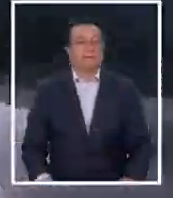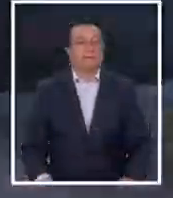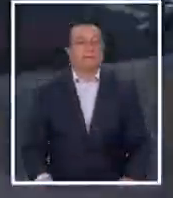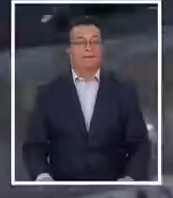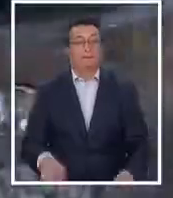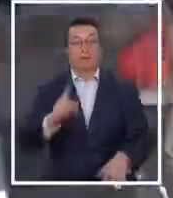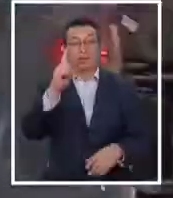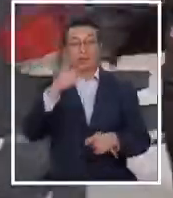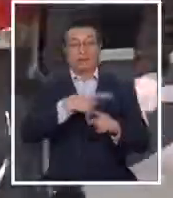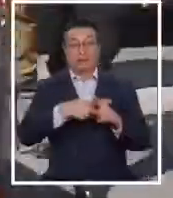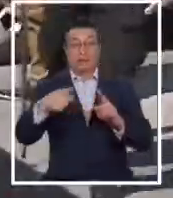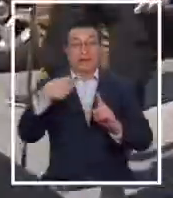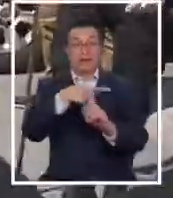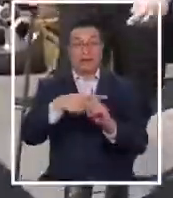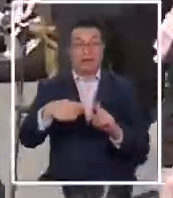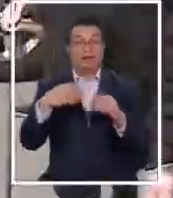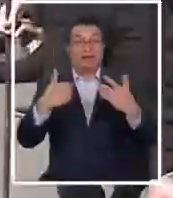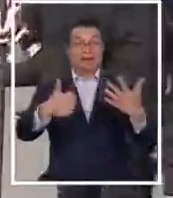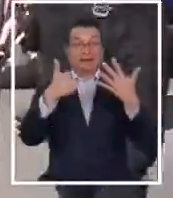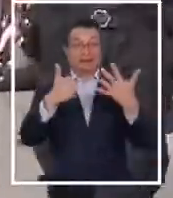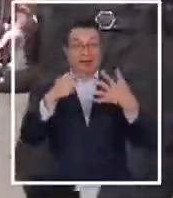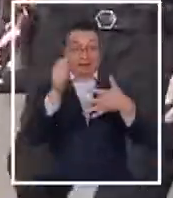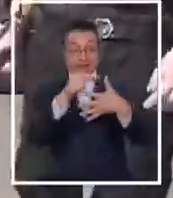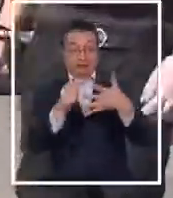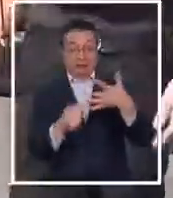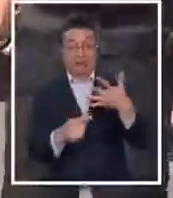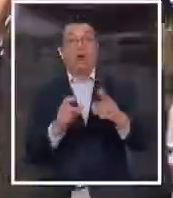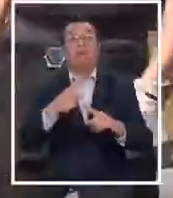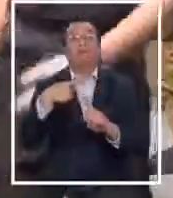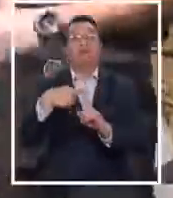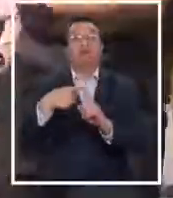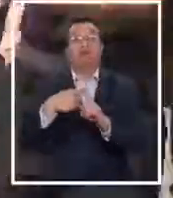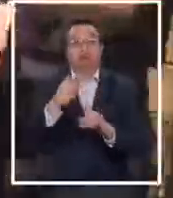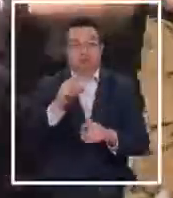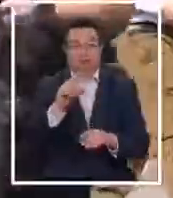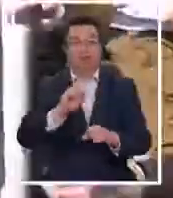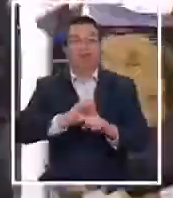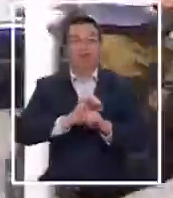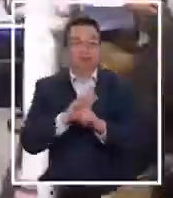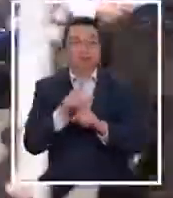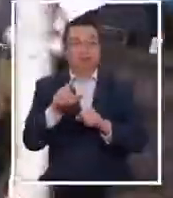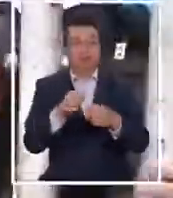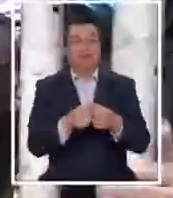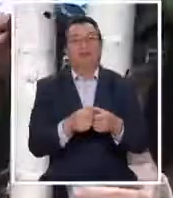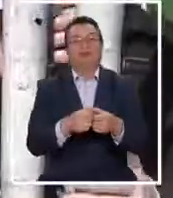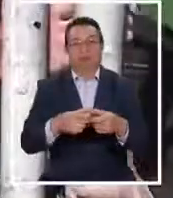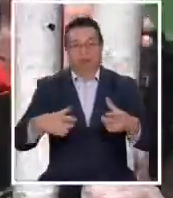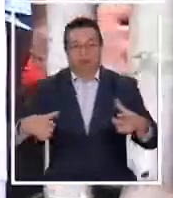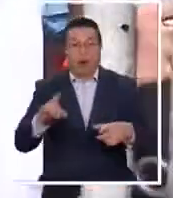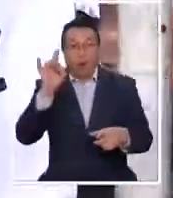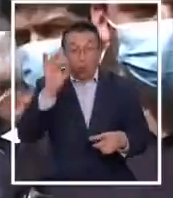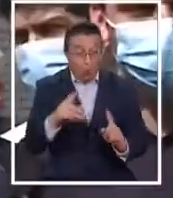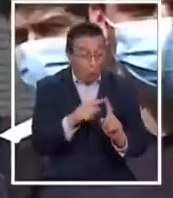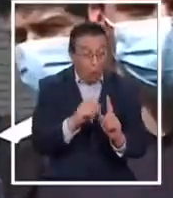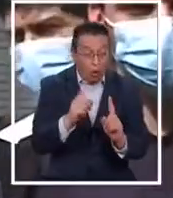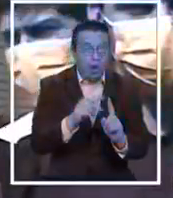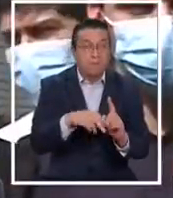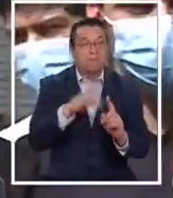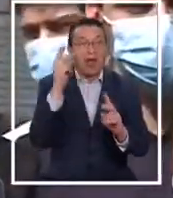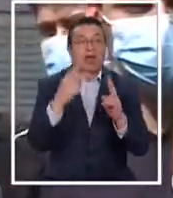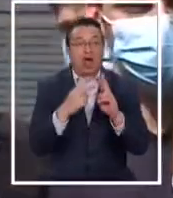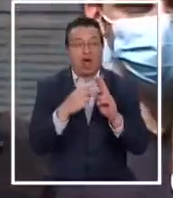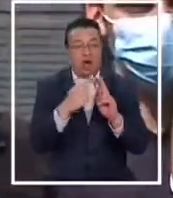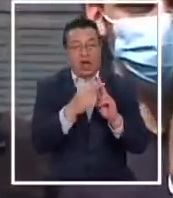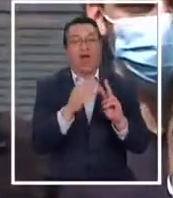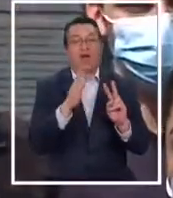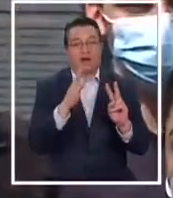En una semana y media tuvieron seis casos COVID positivos, lo que claramente es un brote. No es solamente un caso, son más de dos, por lo